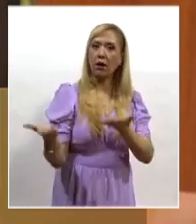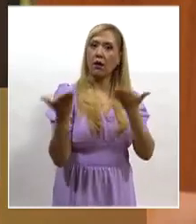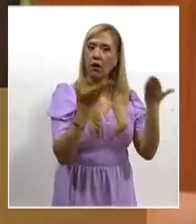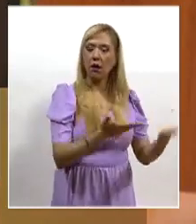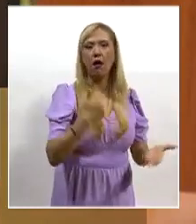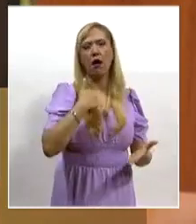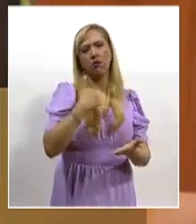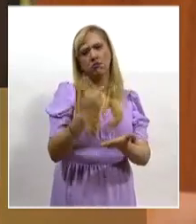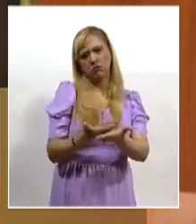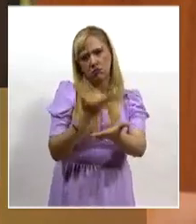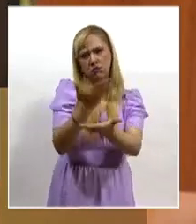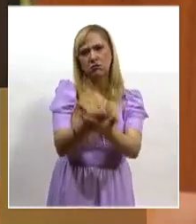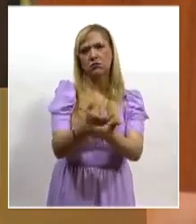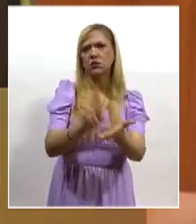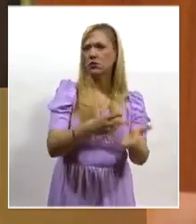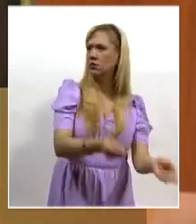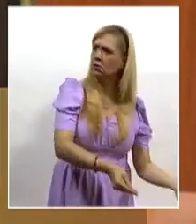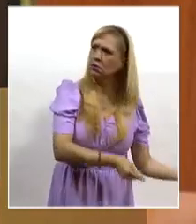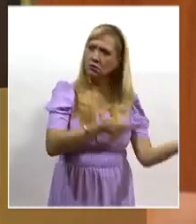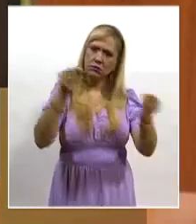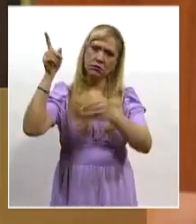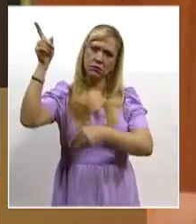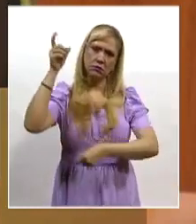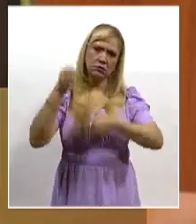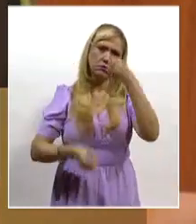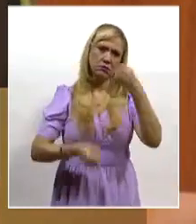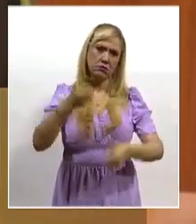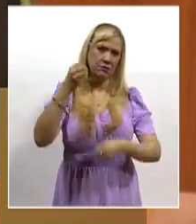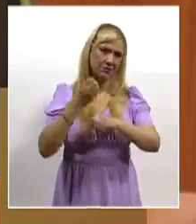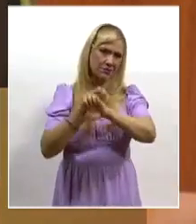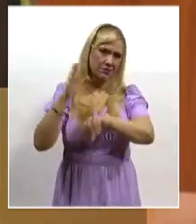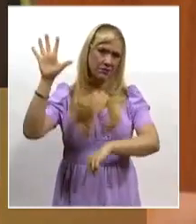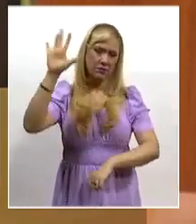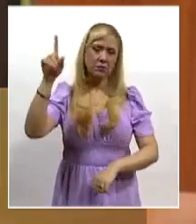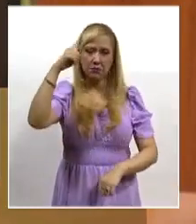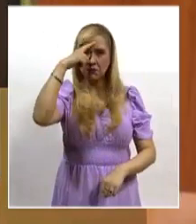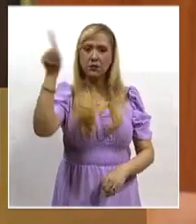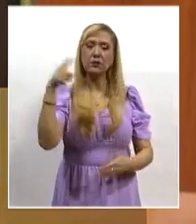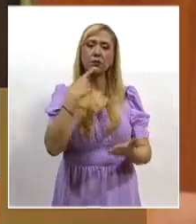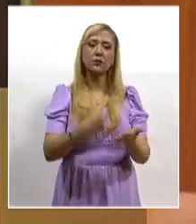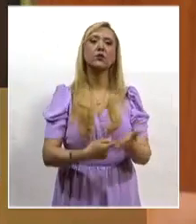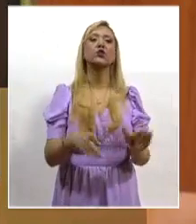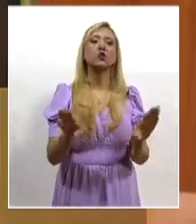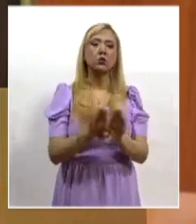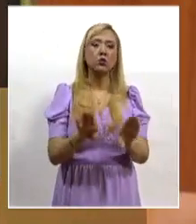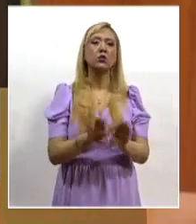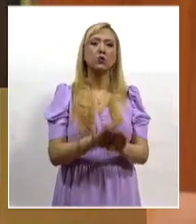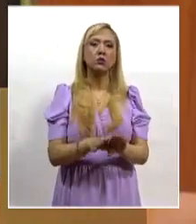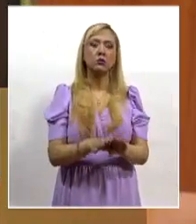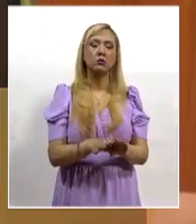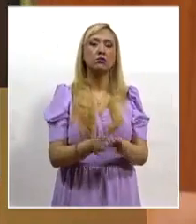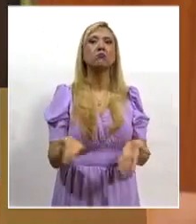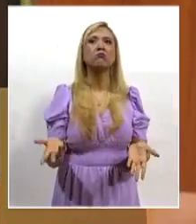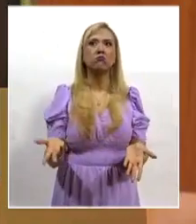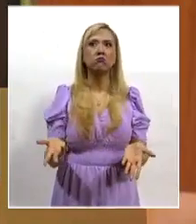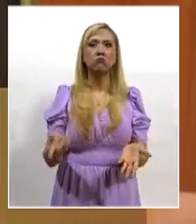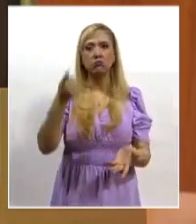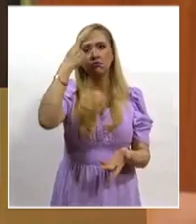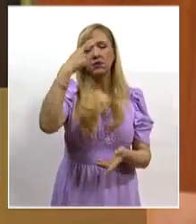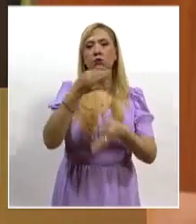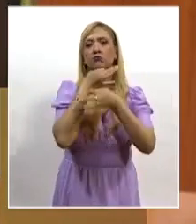les propongo regresarlo al tribunal local para que en su caso diga en qué medida debe y con qué